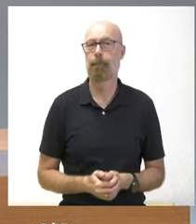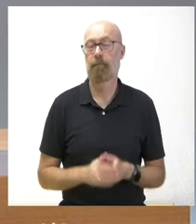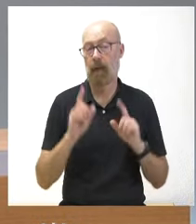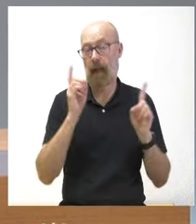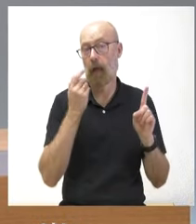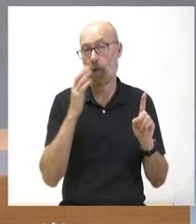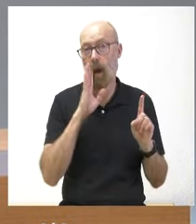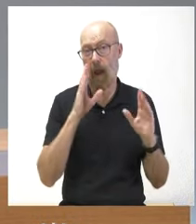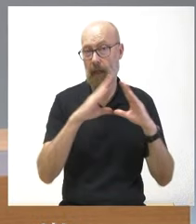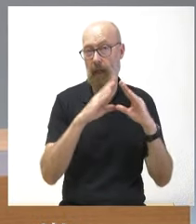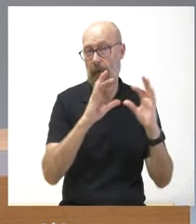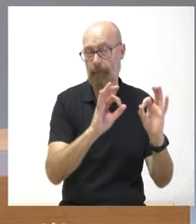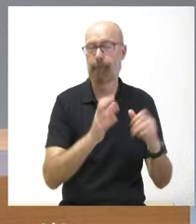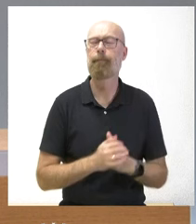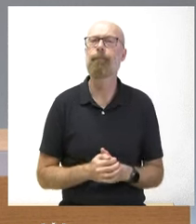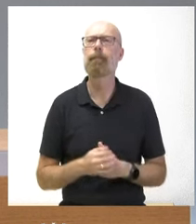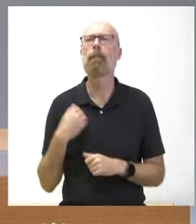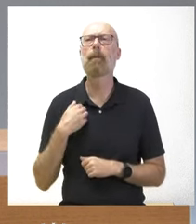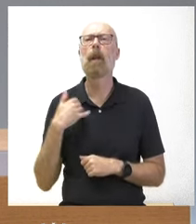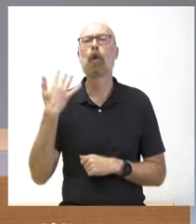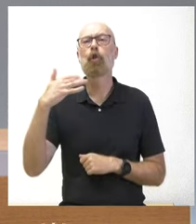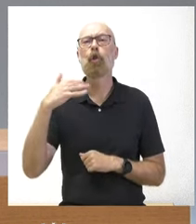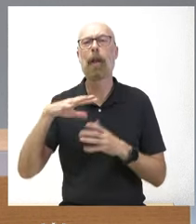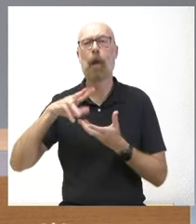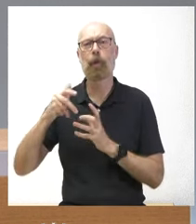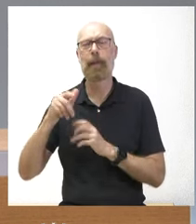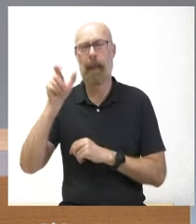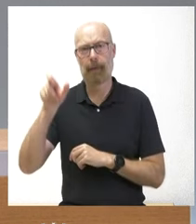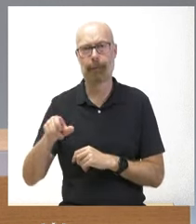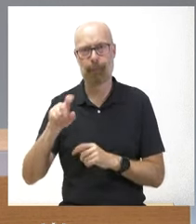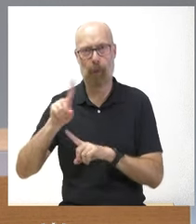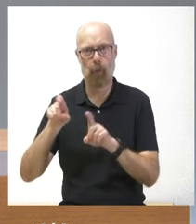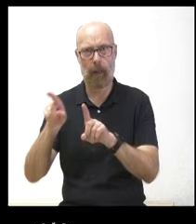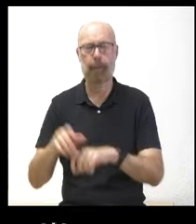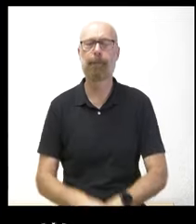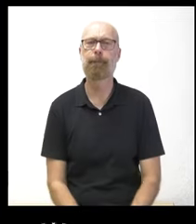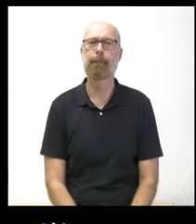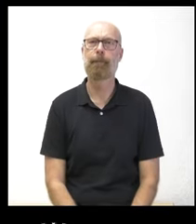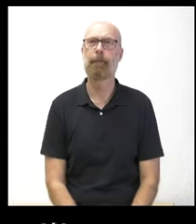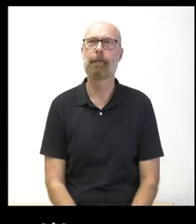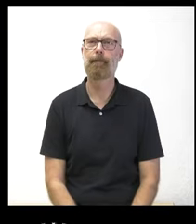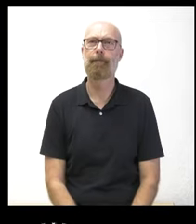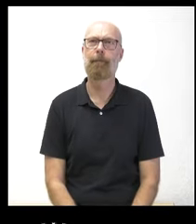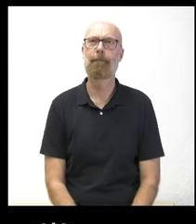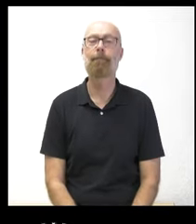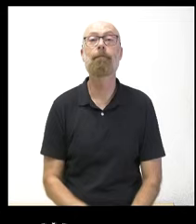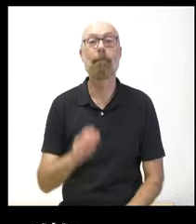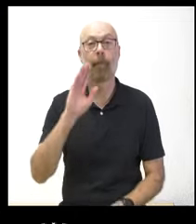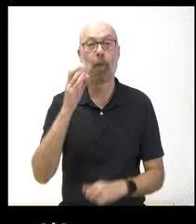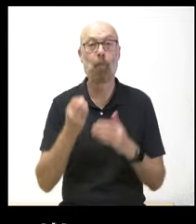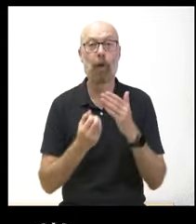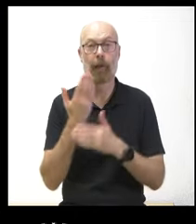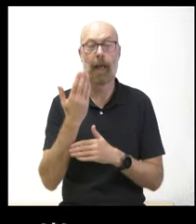En Soria Noticias tenemos hoy a Encarna Muñoz Encarna buenos días adelante Hola buenos días